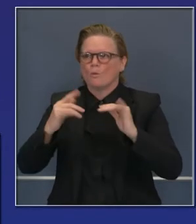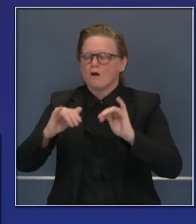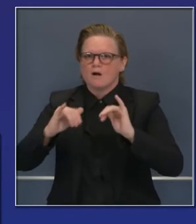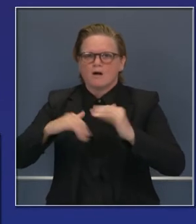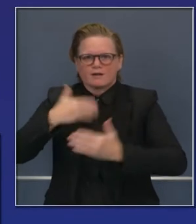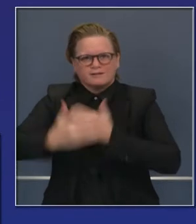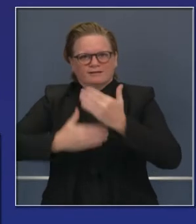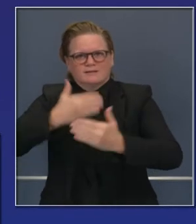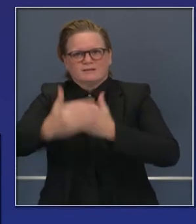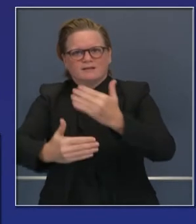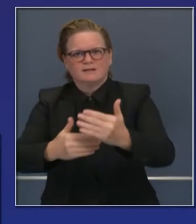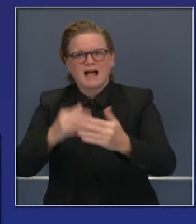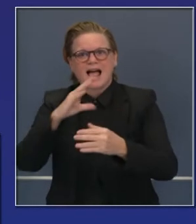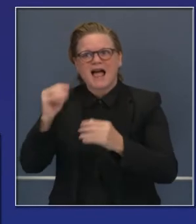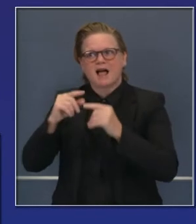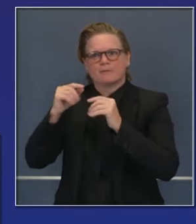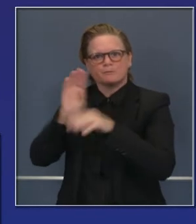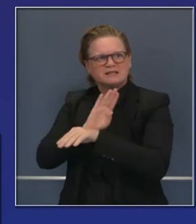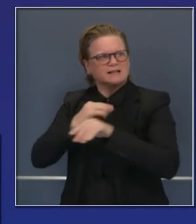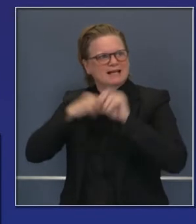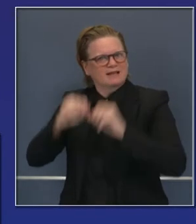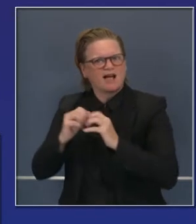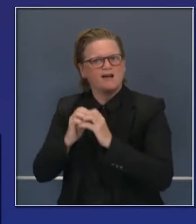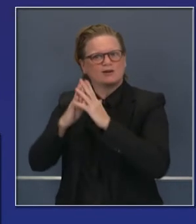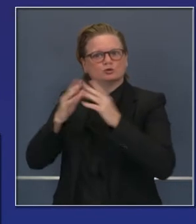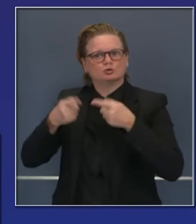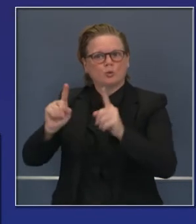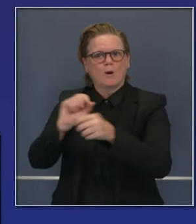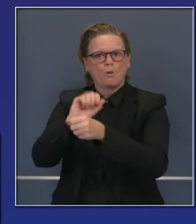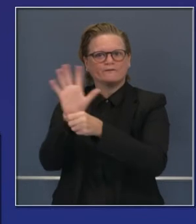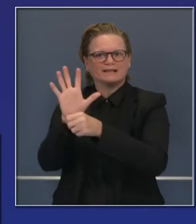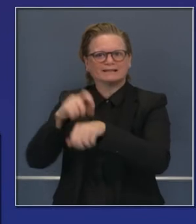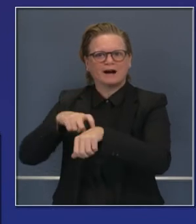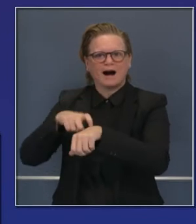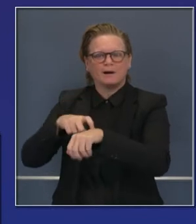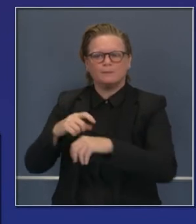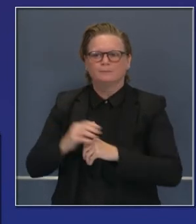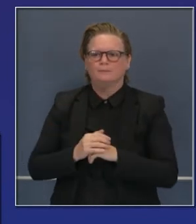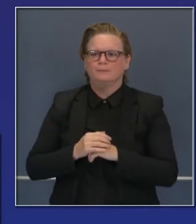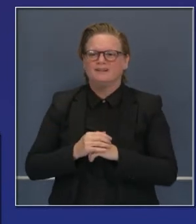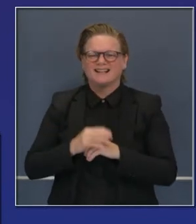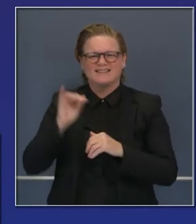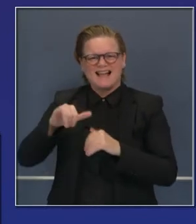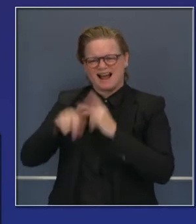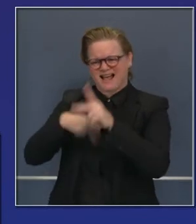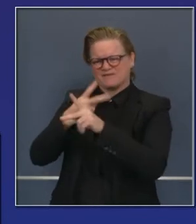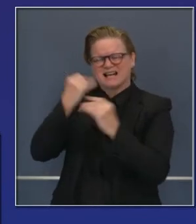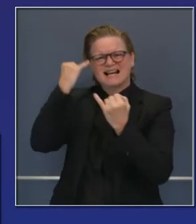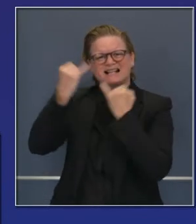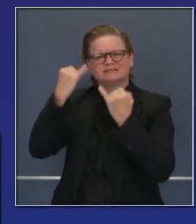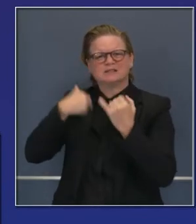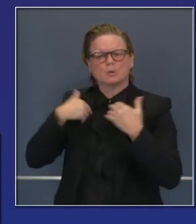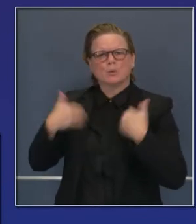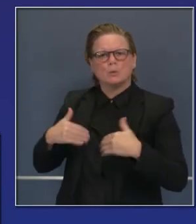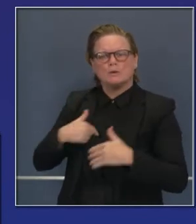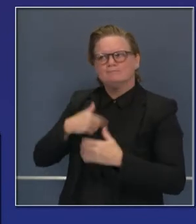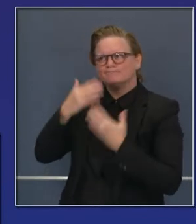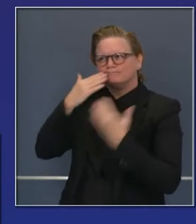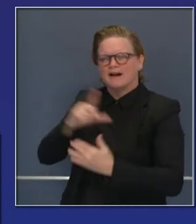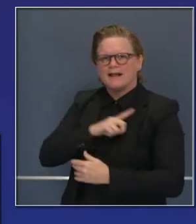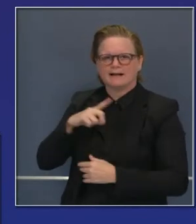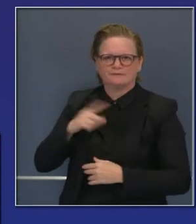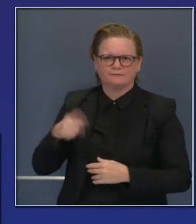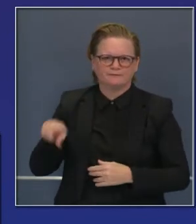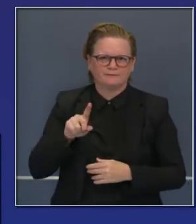apoyada por la fuerza de trabajo económica. Y también estamos proporcionando garantías de